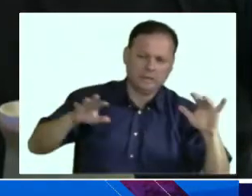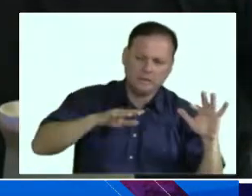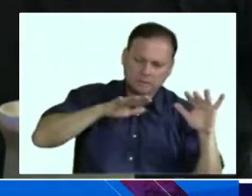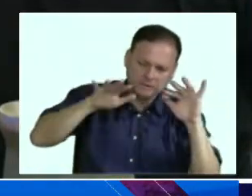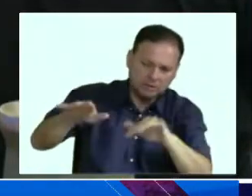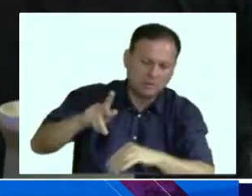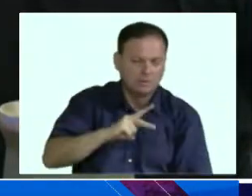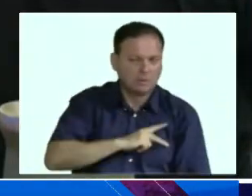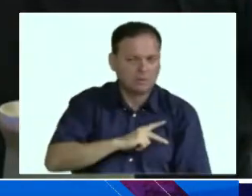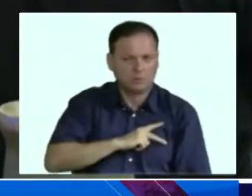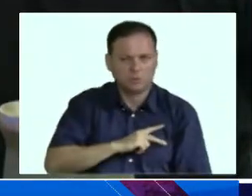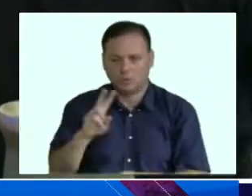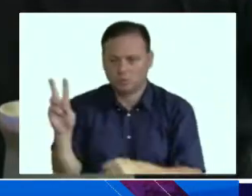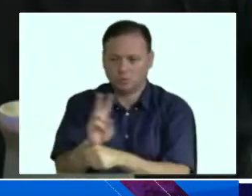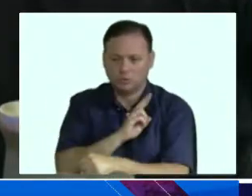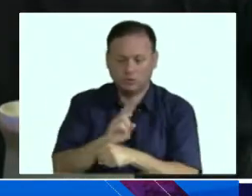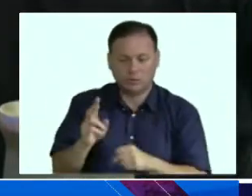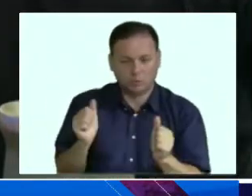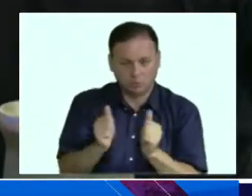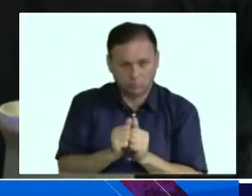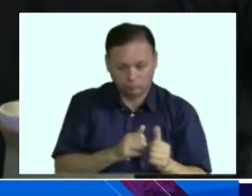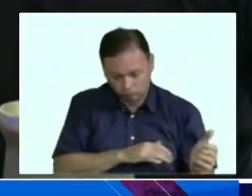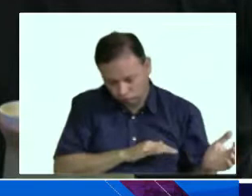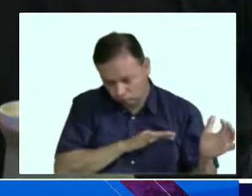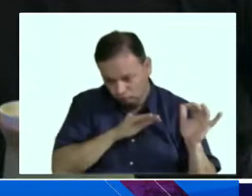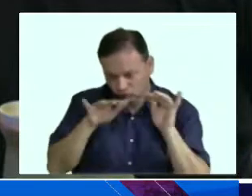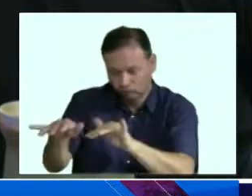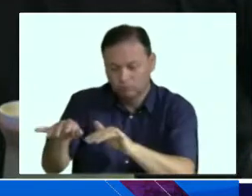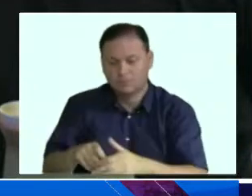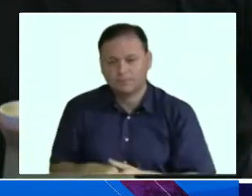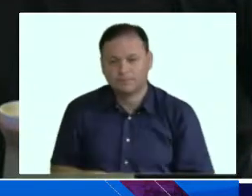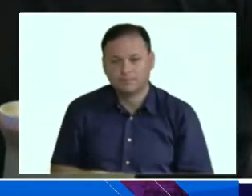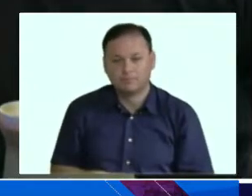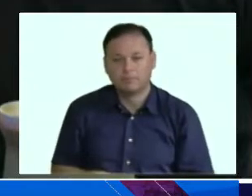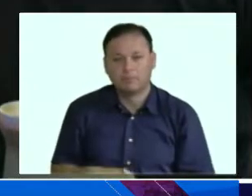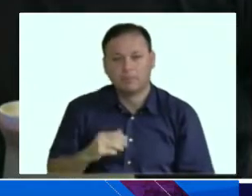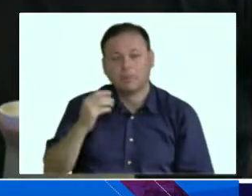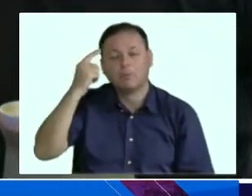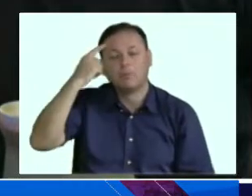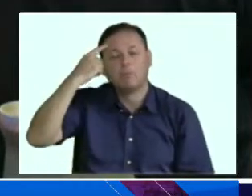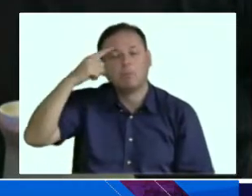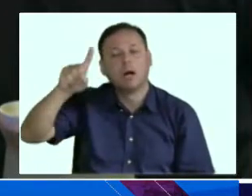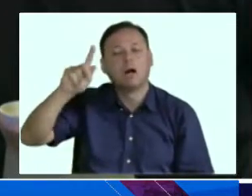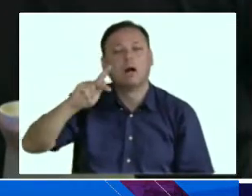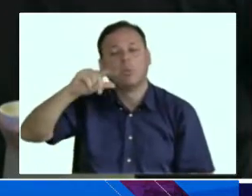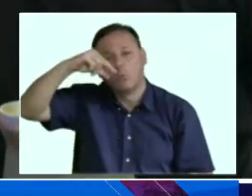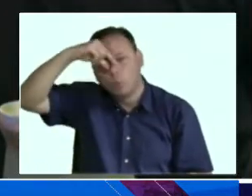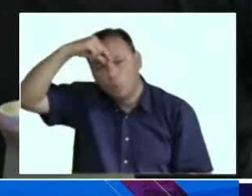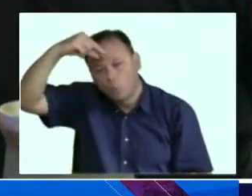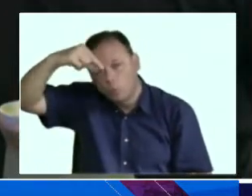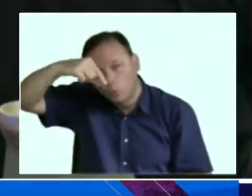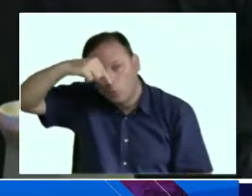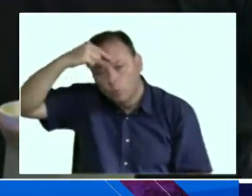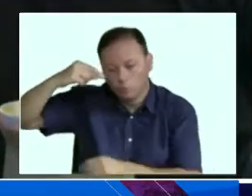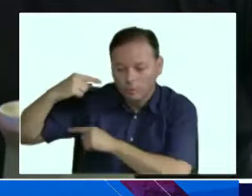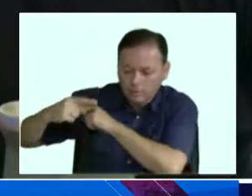realmente nos están acompañando. Y con esto lo que queremos lograr es recuperar un poco la tradición, Diego, Carlos. Y darle